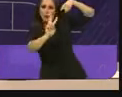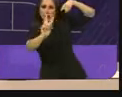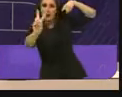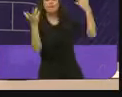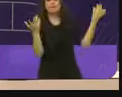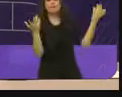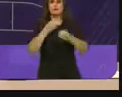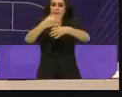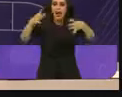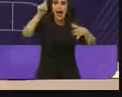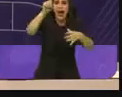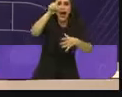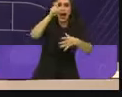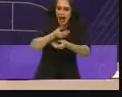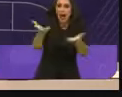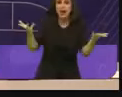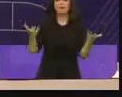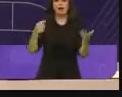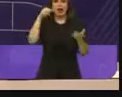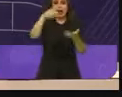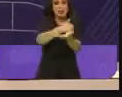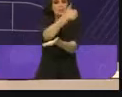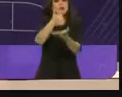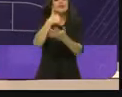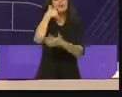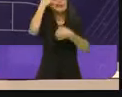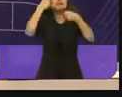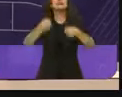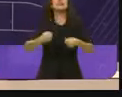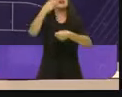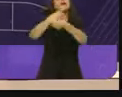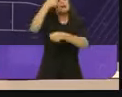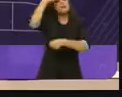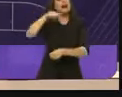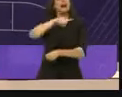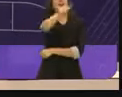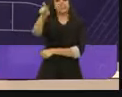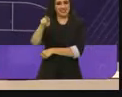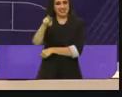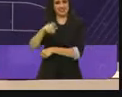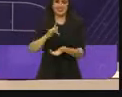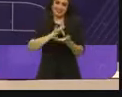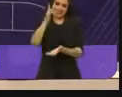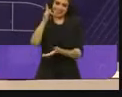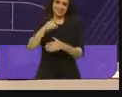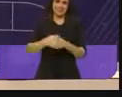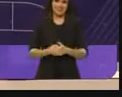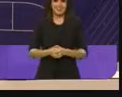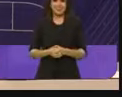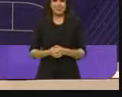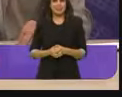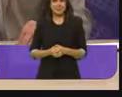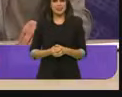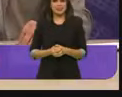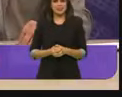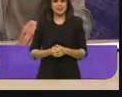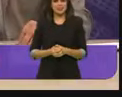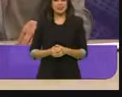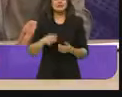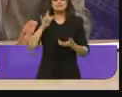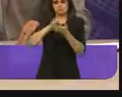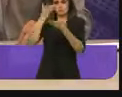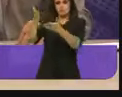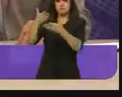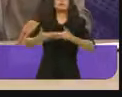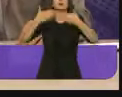Una ciudad más segura. Una ciudad para todas y todos. Gracias. Gracias, candidata. Ahora